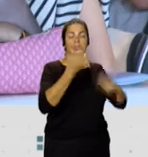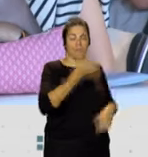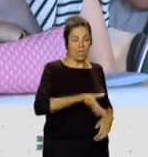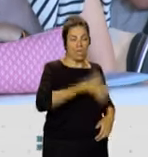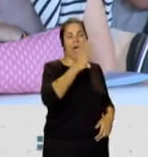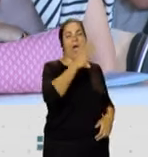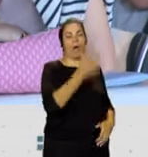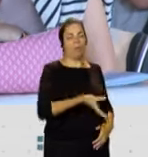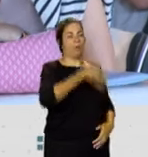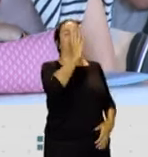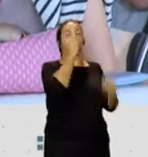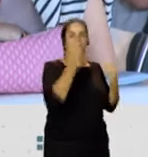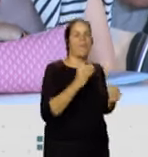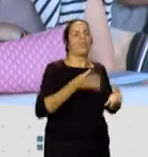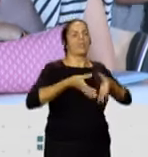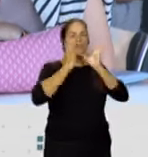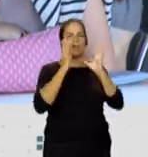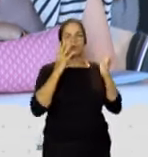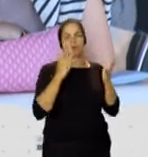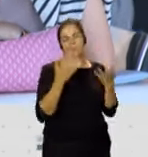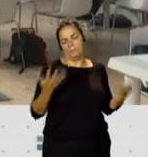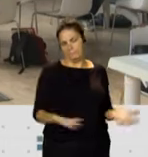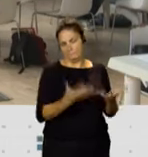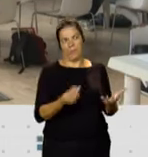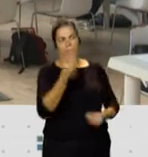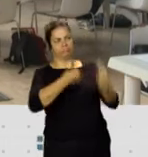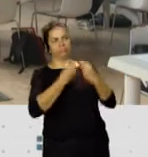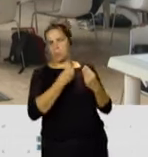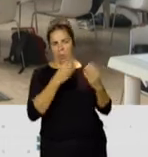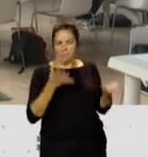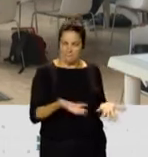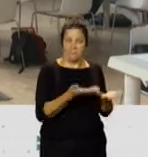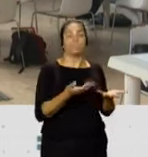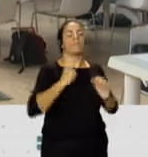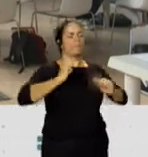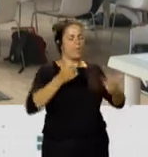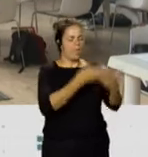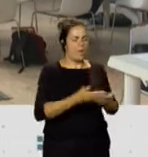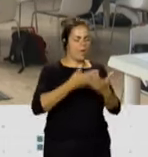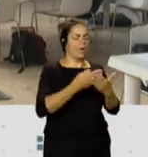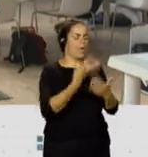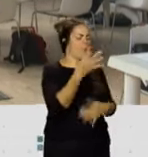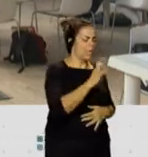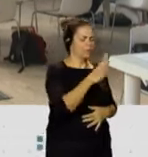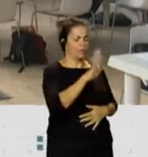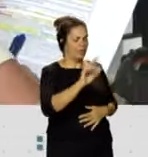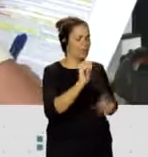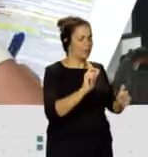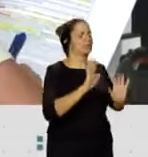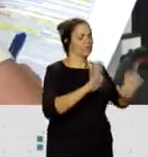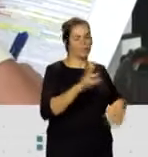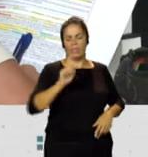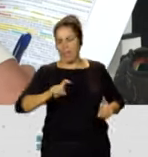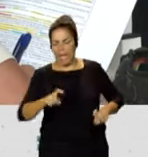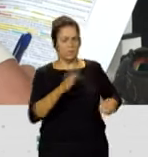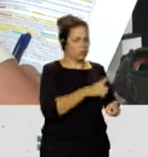desayuno no muy copioso, te pones a estudiar, intervalos de 40-45 minutos de descanso, a las dos o tres horas te